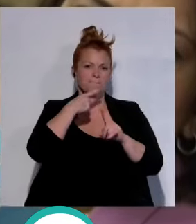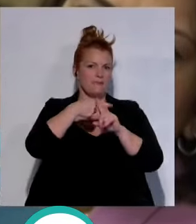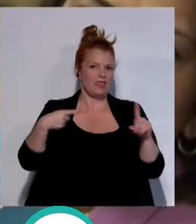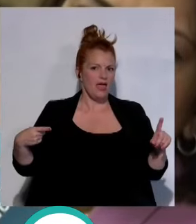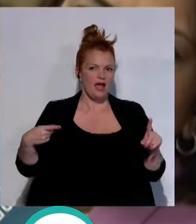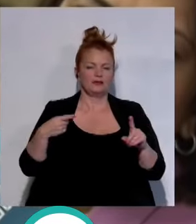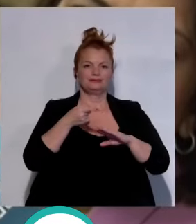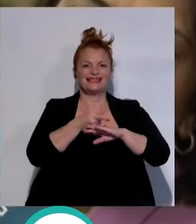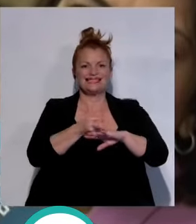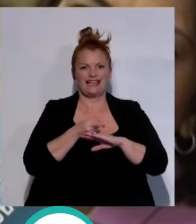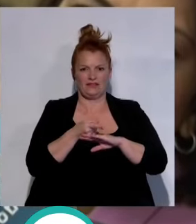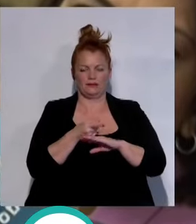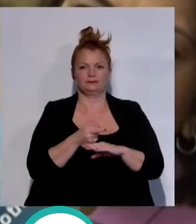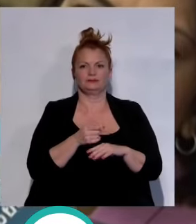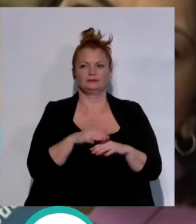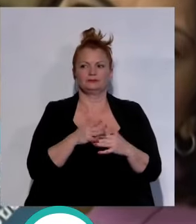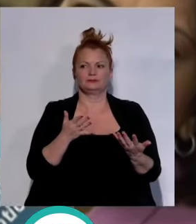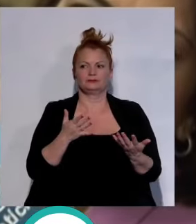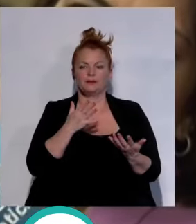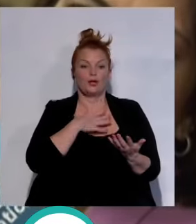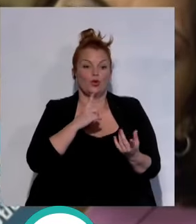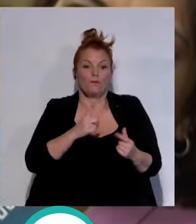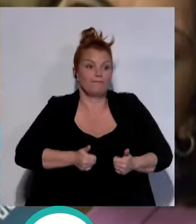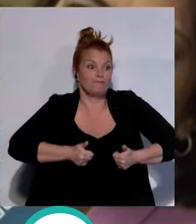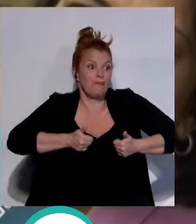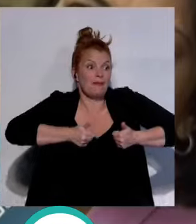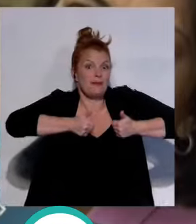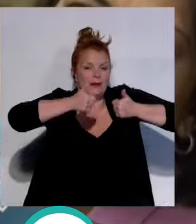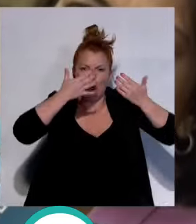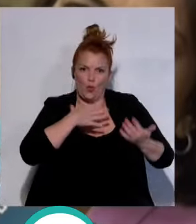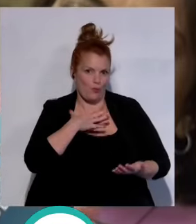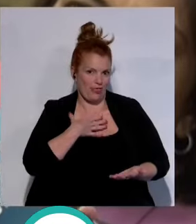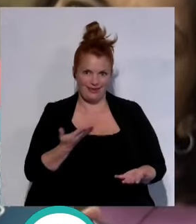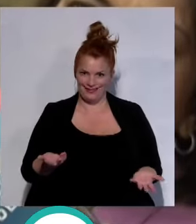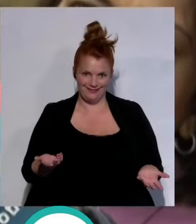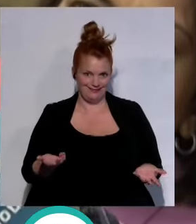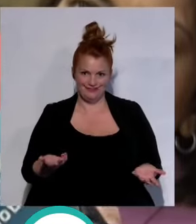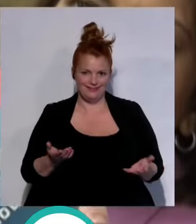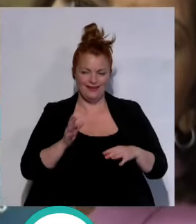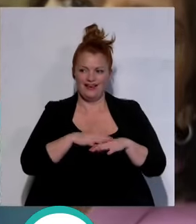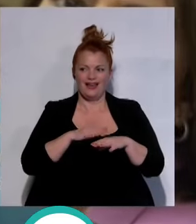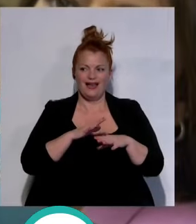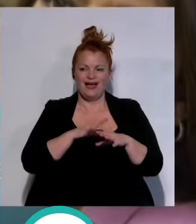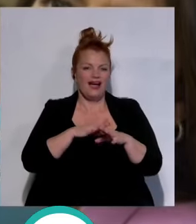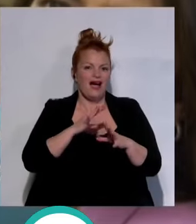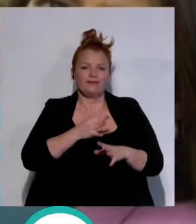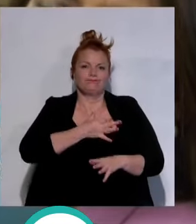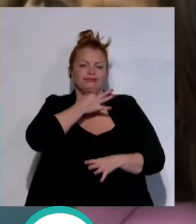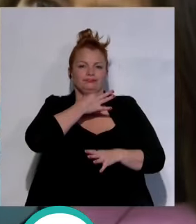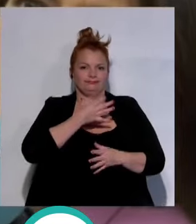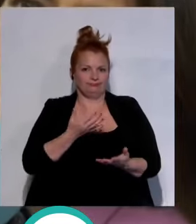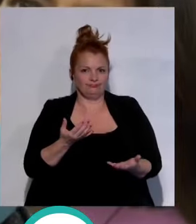exigible pero no pueden con más porque hay cuellos de botella previos